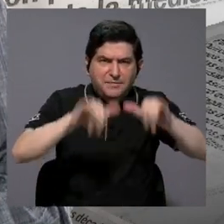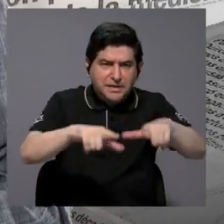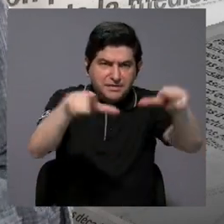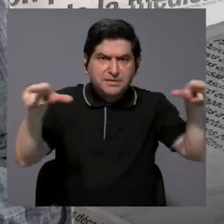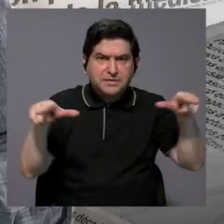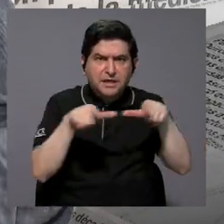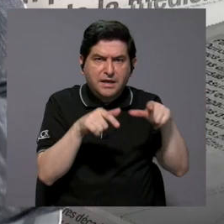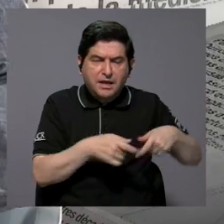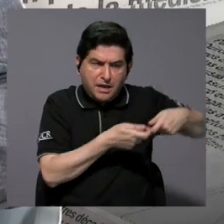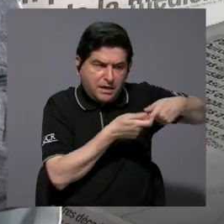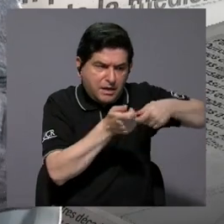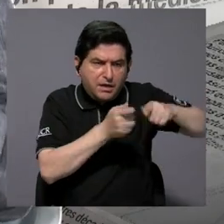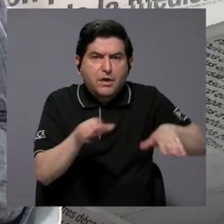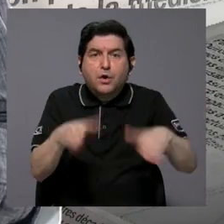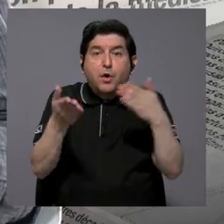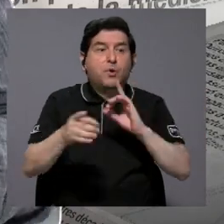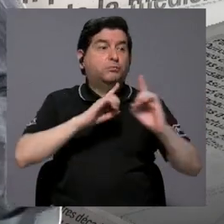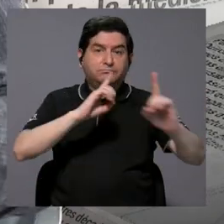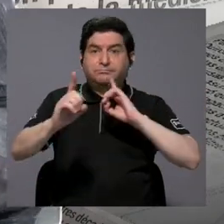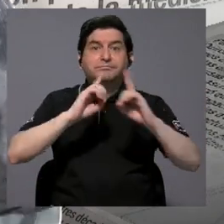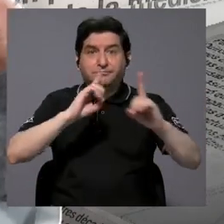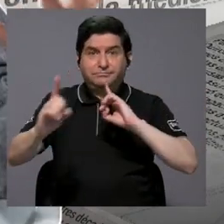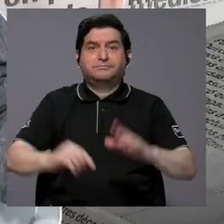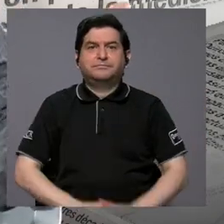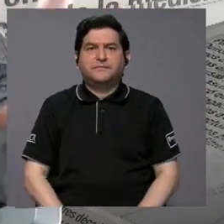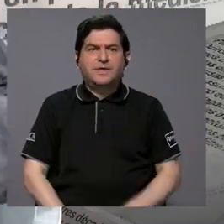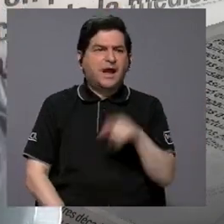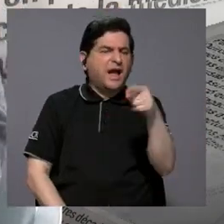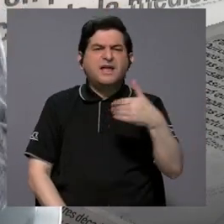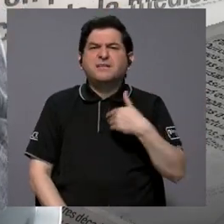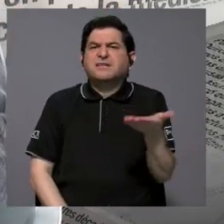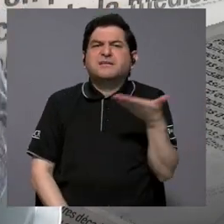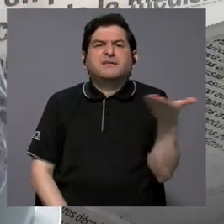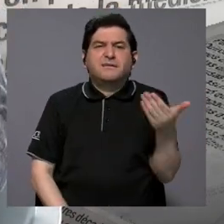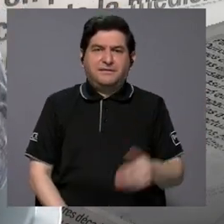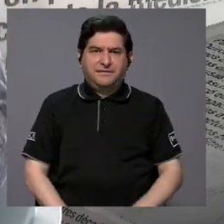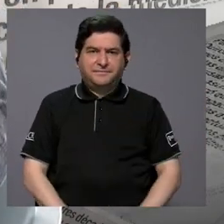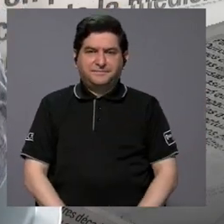estos sitios arqueológicos es a través de divulgar qué es lo que tenemos.